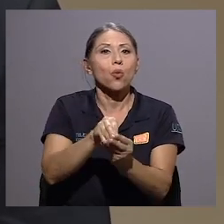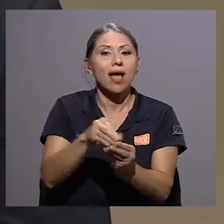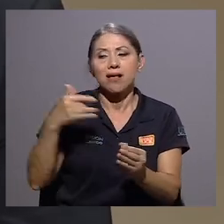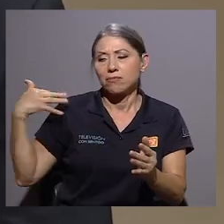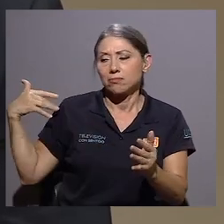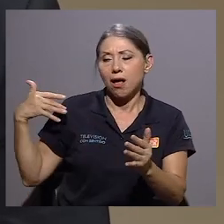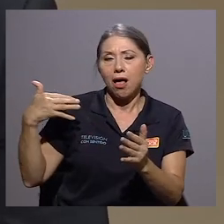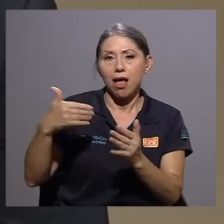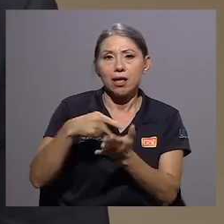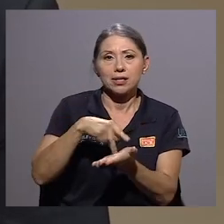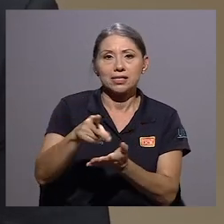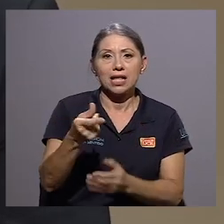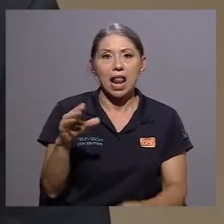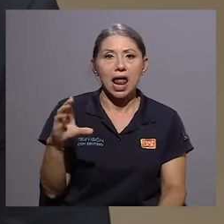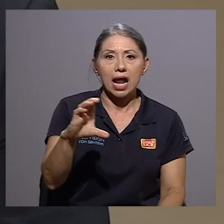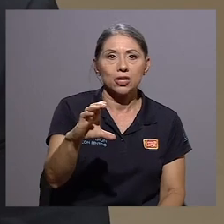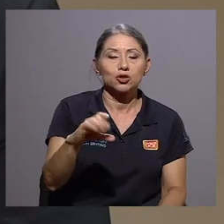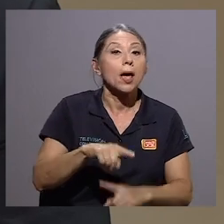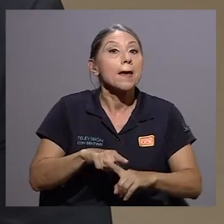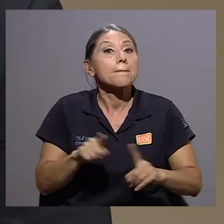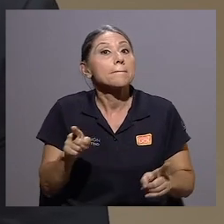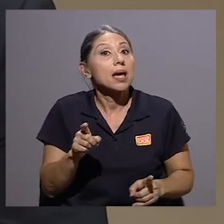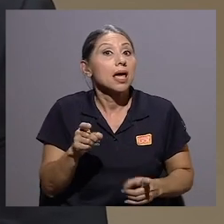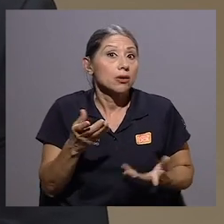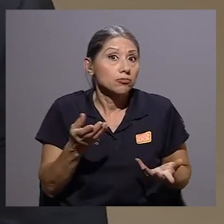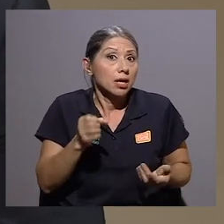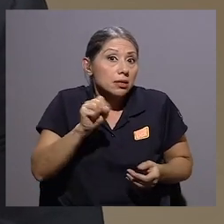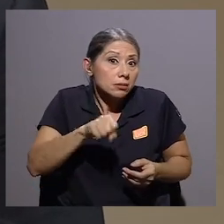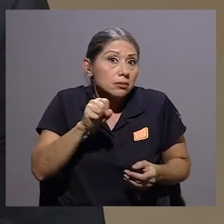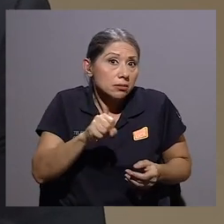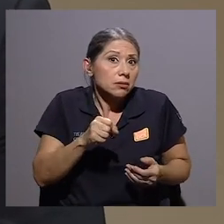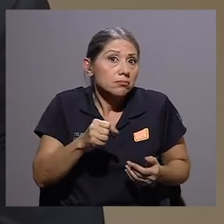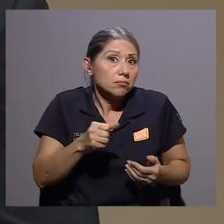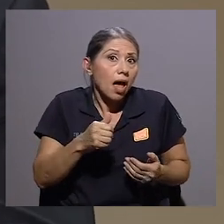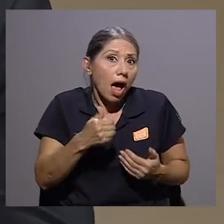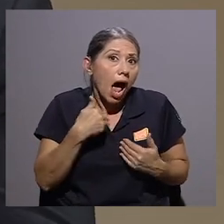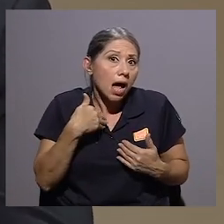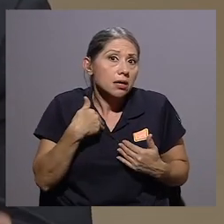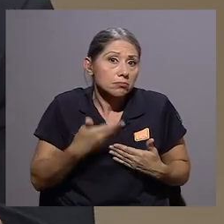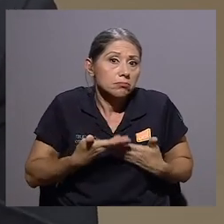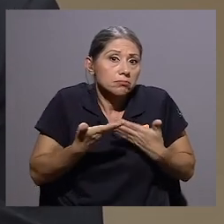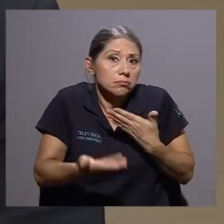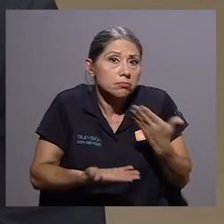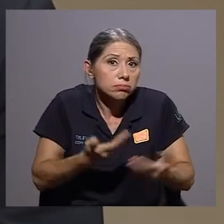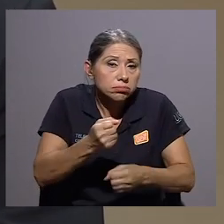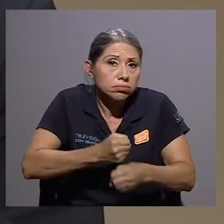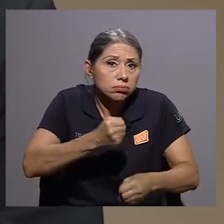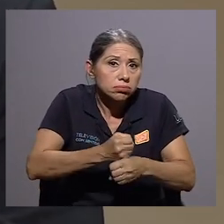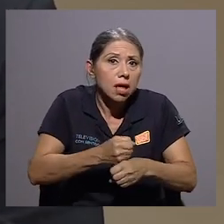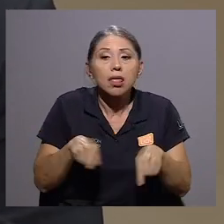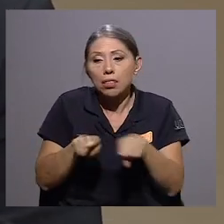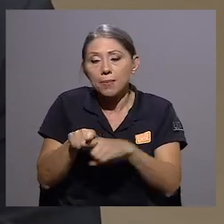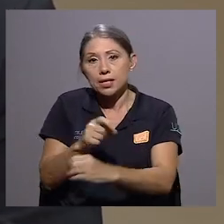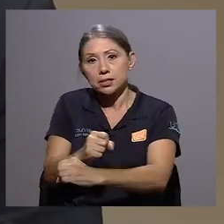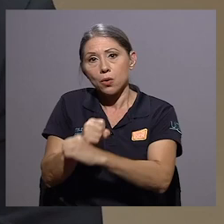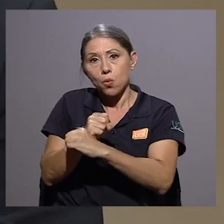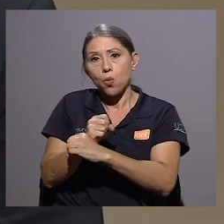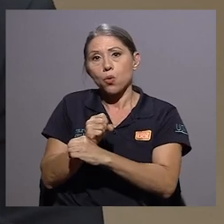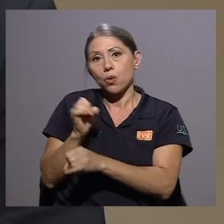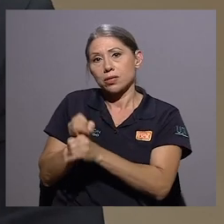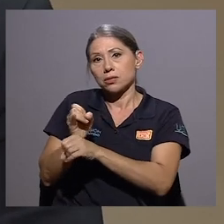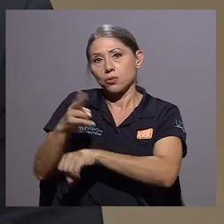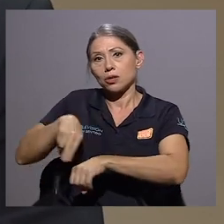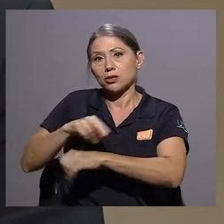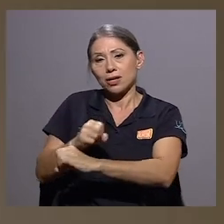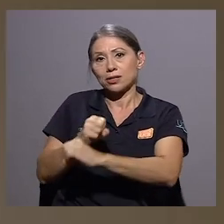Pero sí hay prestación de labores y, consecuentemente, hay cobertura del INSS y también, por supuesto, de la Caja Costarricense del Seguro Social en